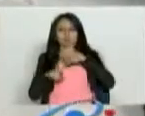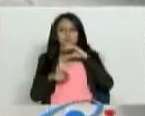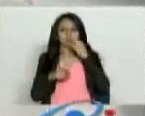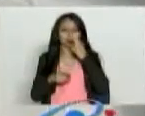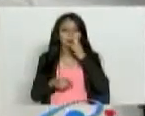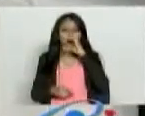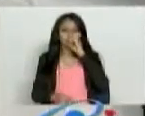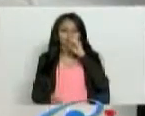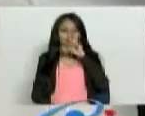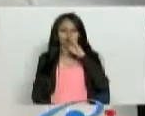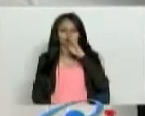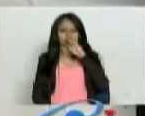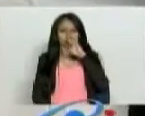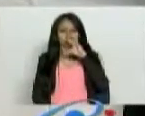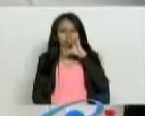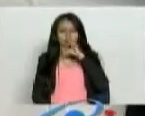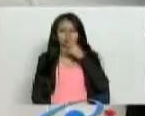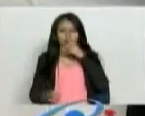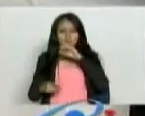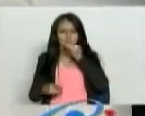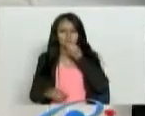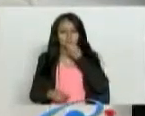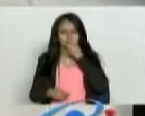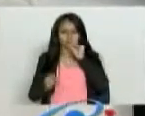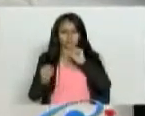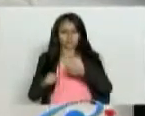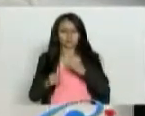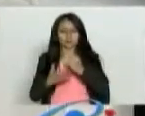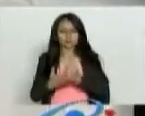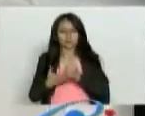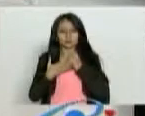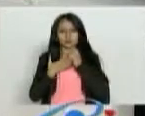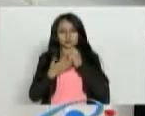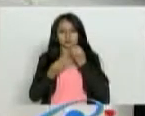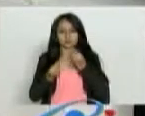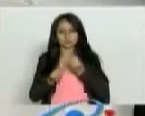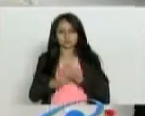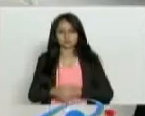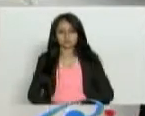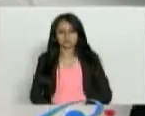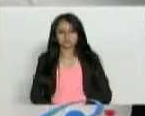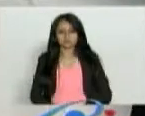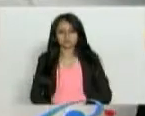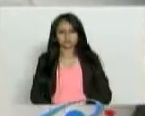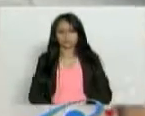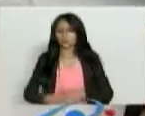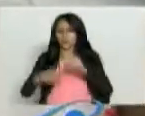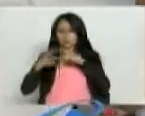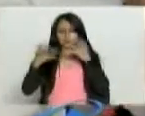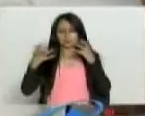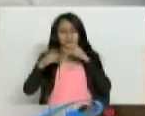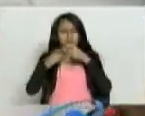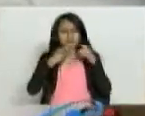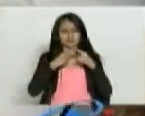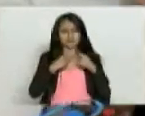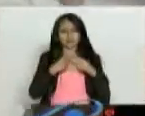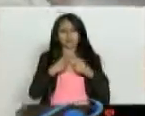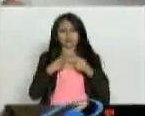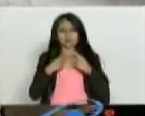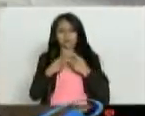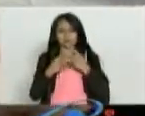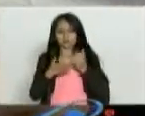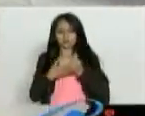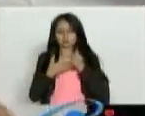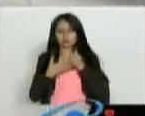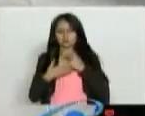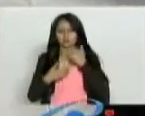Inclusive le cambia como la camita a ese helicobacter y mejora mucho esos problemas gástricos. Hay muchas otras opciones para ir manejando los